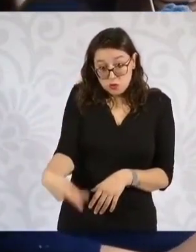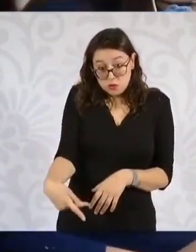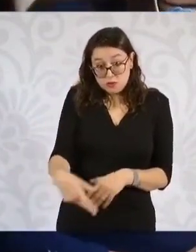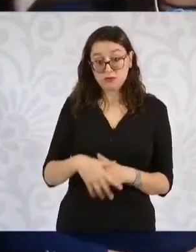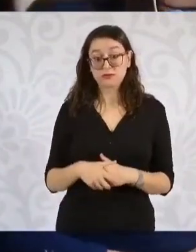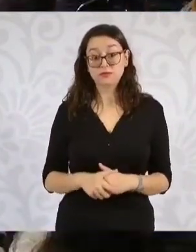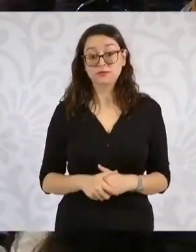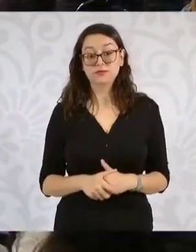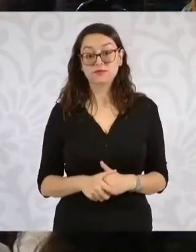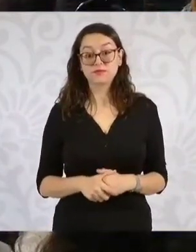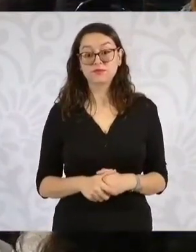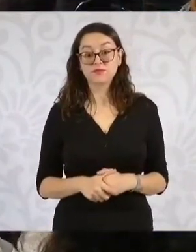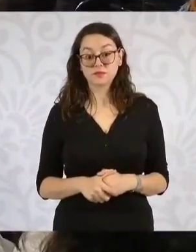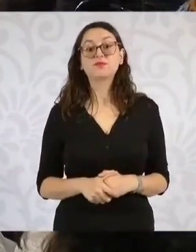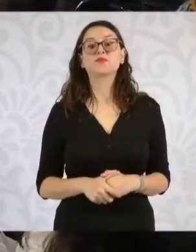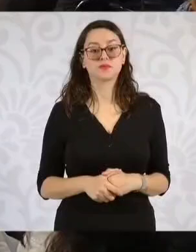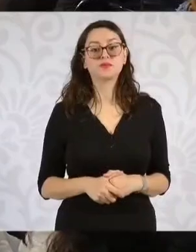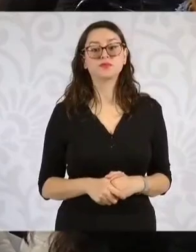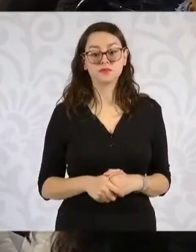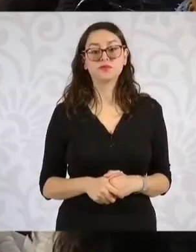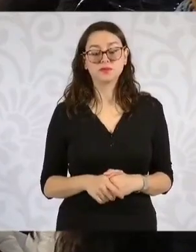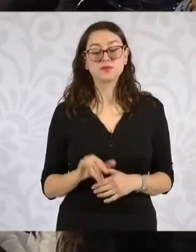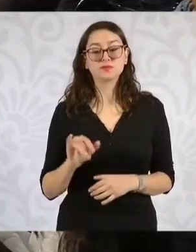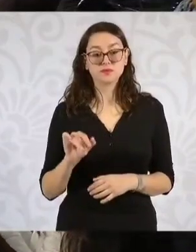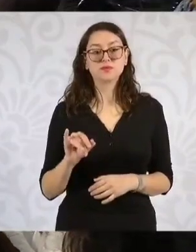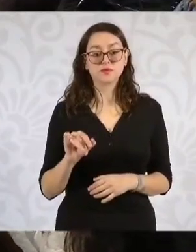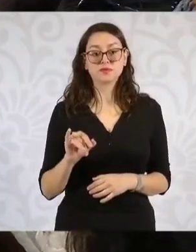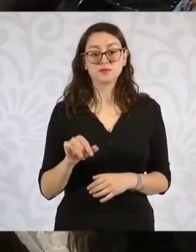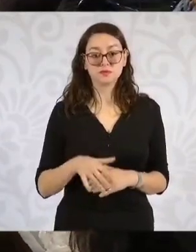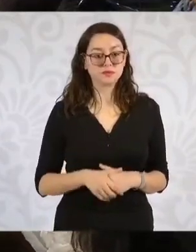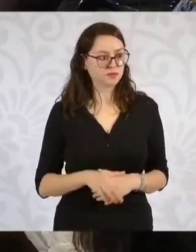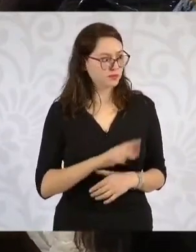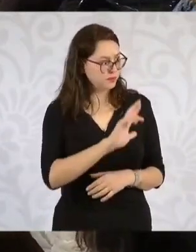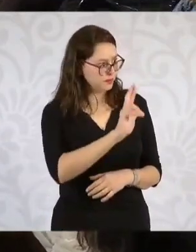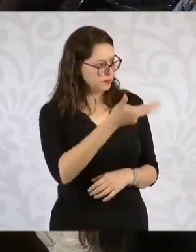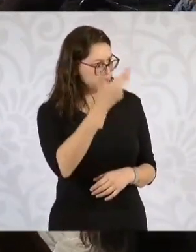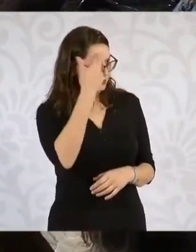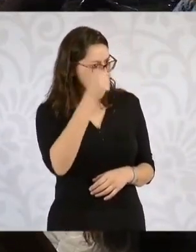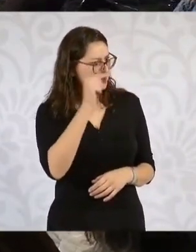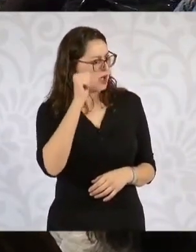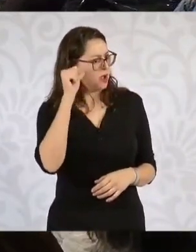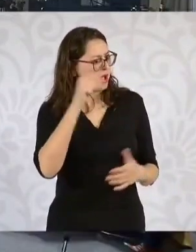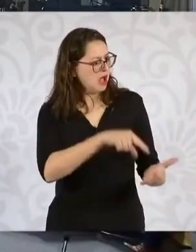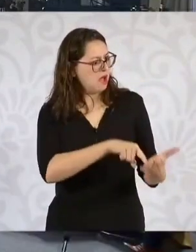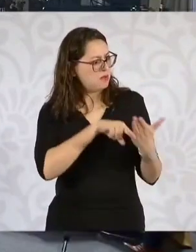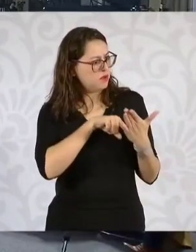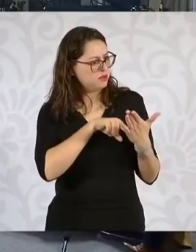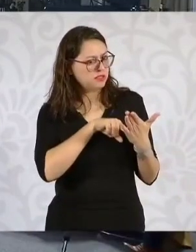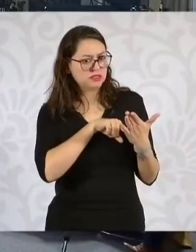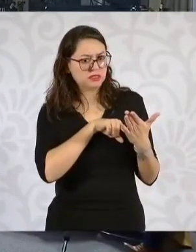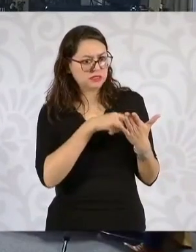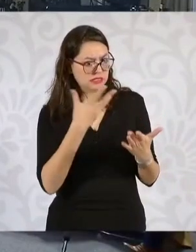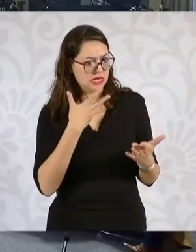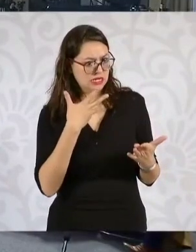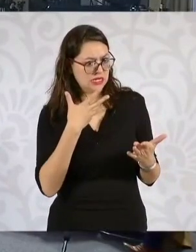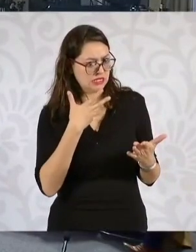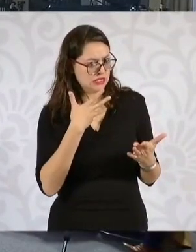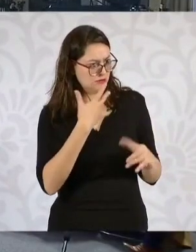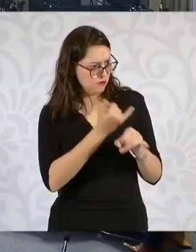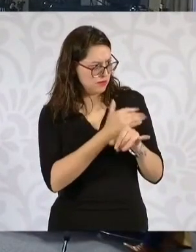secretaría? Sí, no sé si recuerdas los números que ayer me mencionaste, si los traen por ahí. Sí,